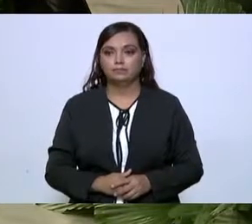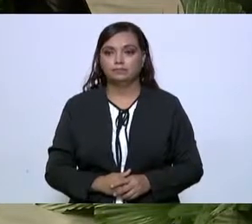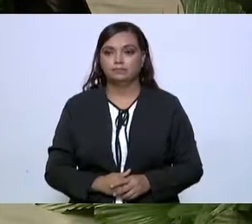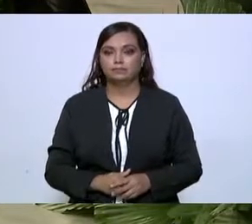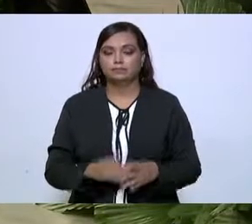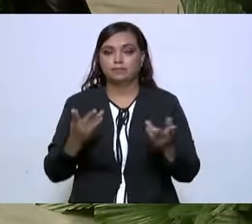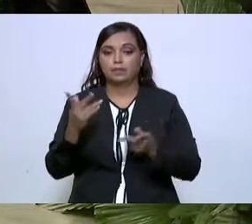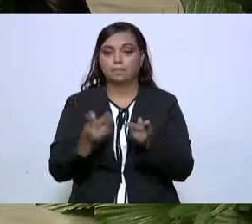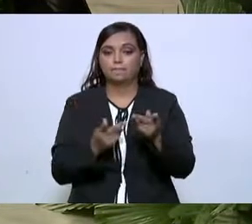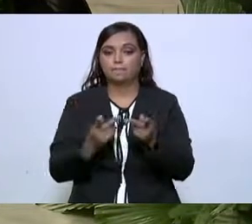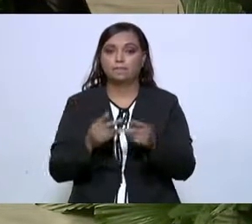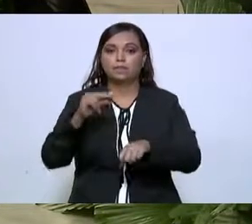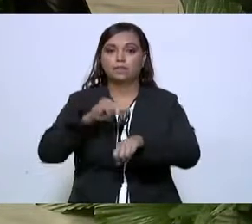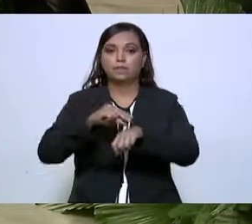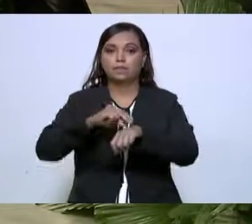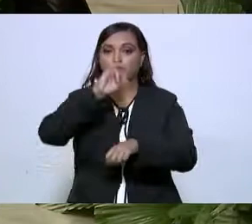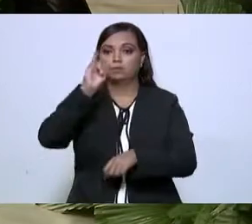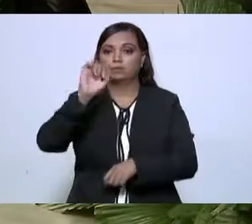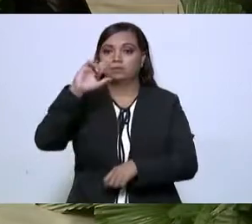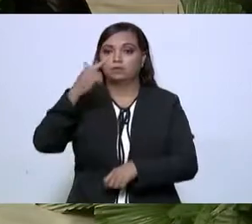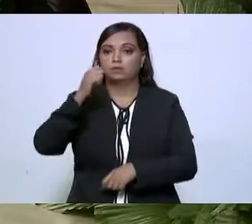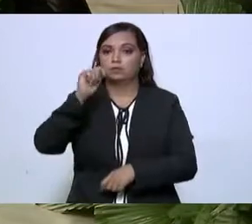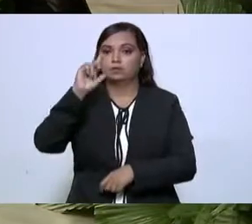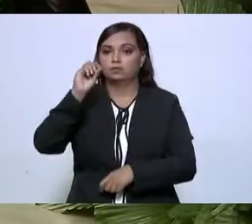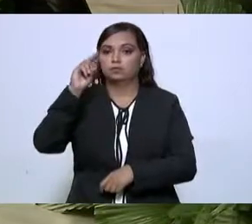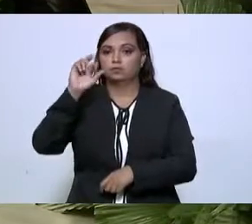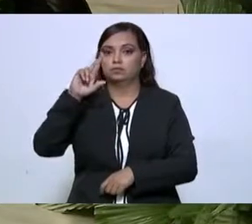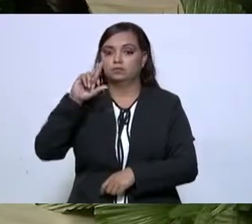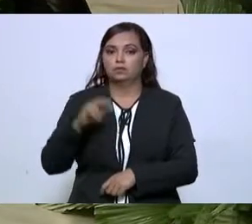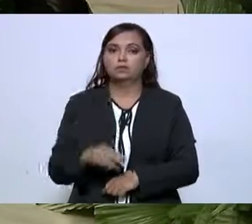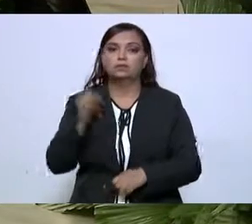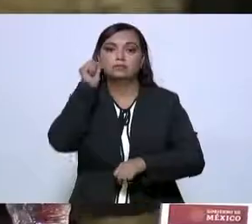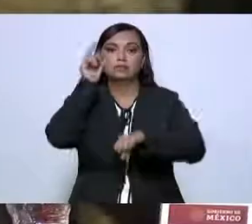Interviene el doctor Jorge Alcocer Varela, secretario de Salud.